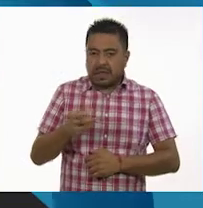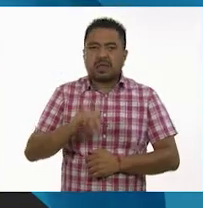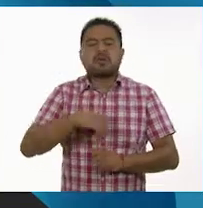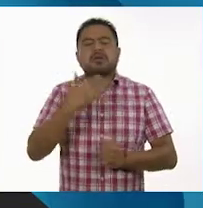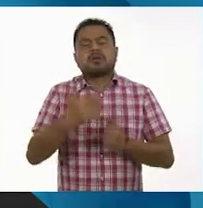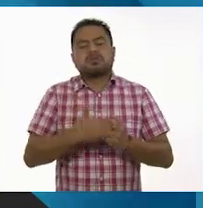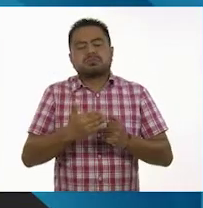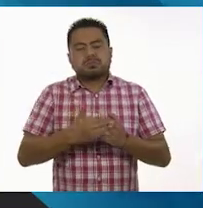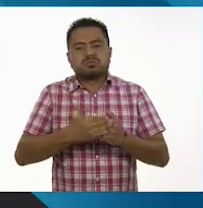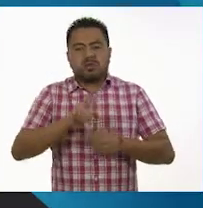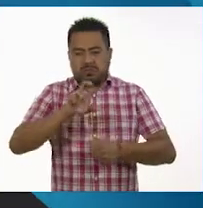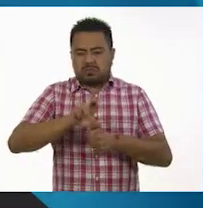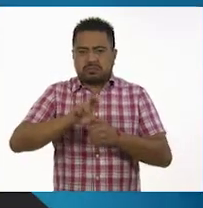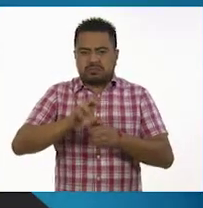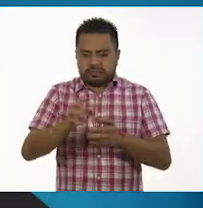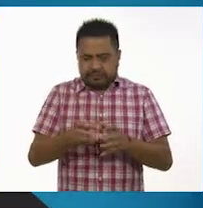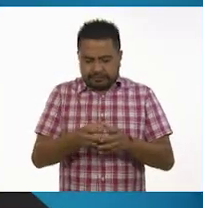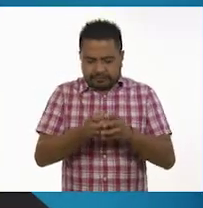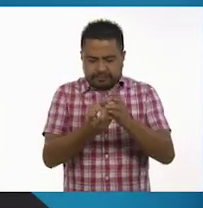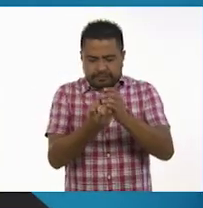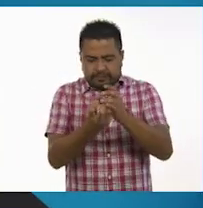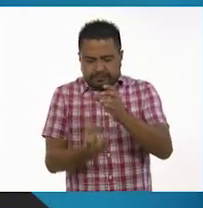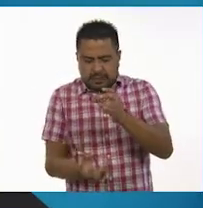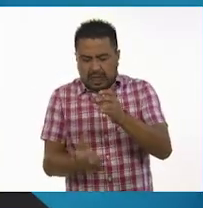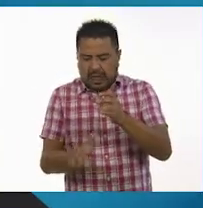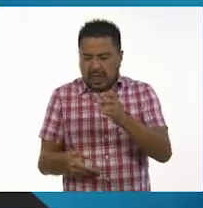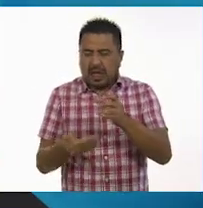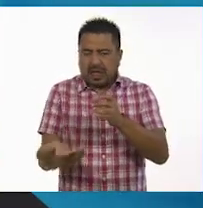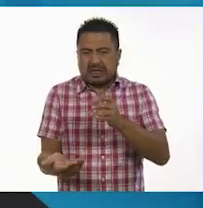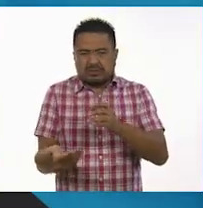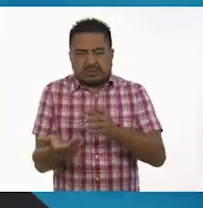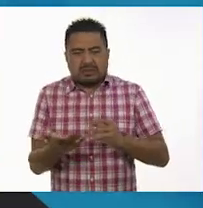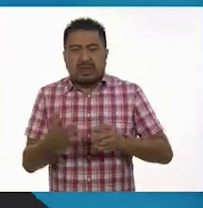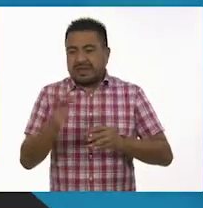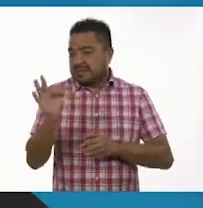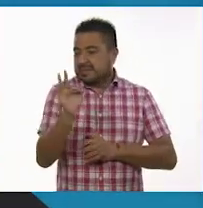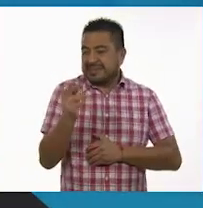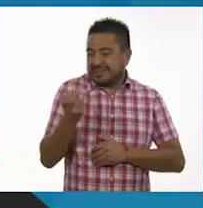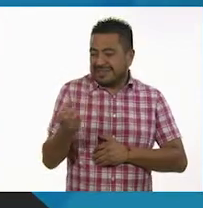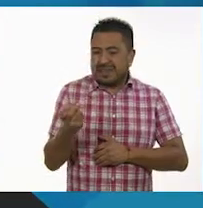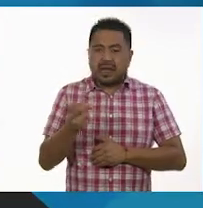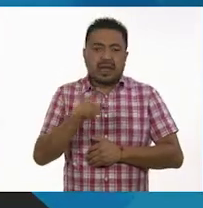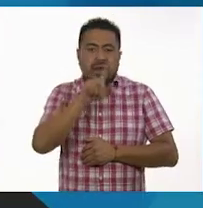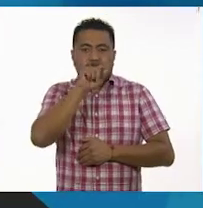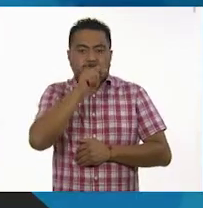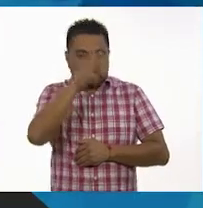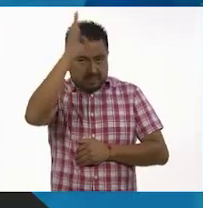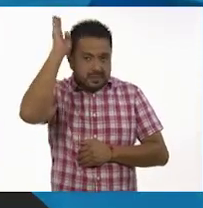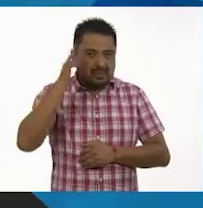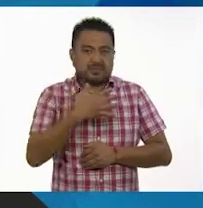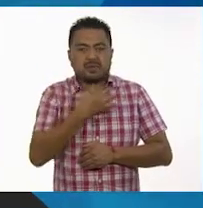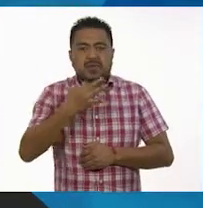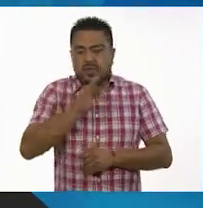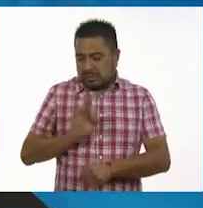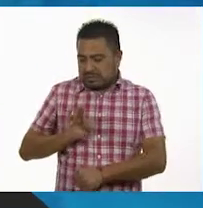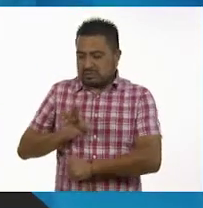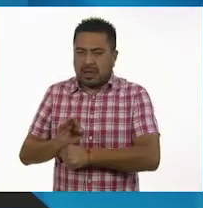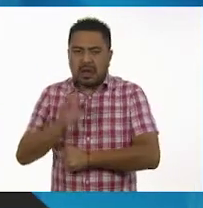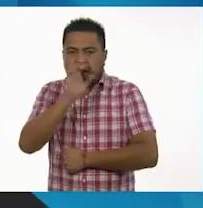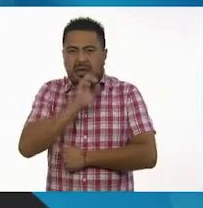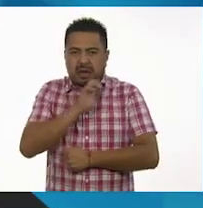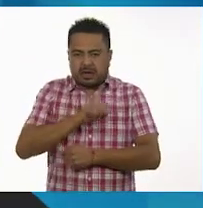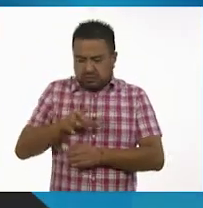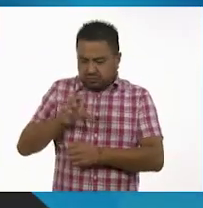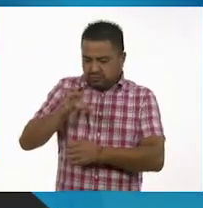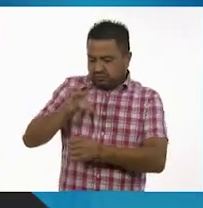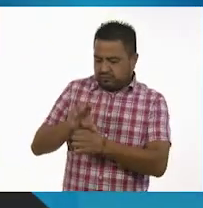posteriormente ese huevo se deposita en el exterior. En el caso, la gallina brinda protección y calor al